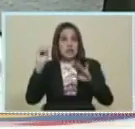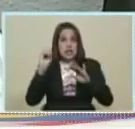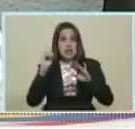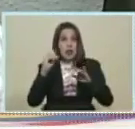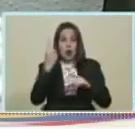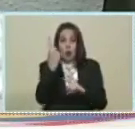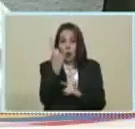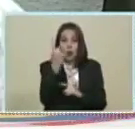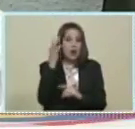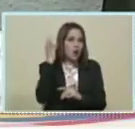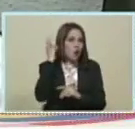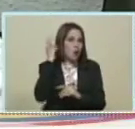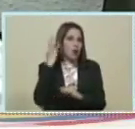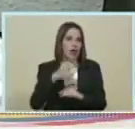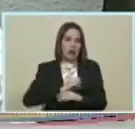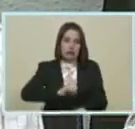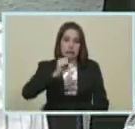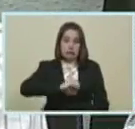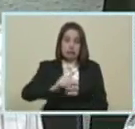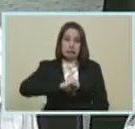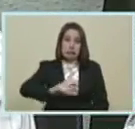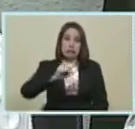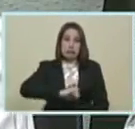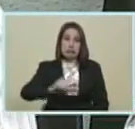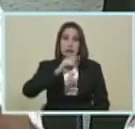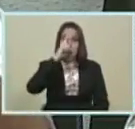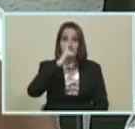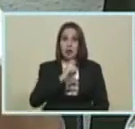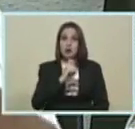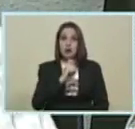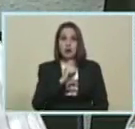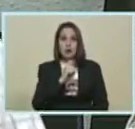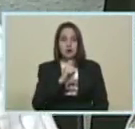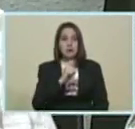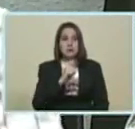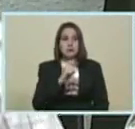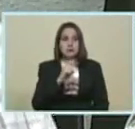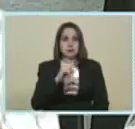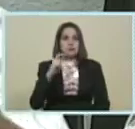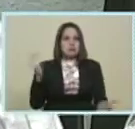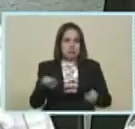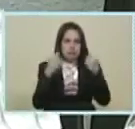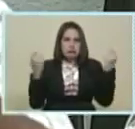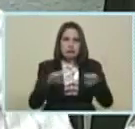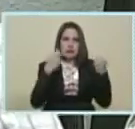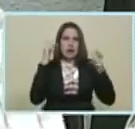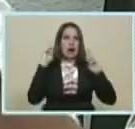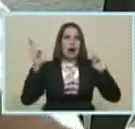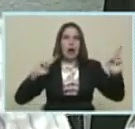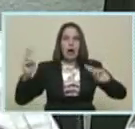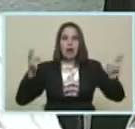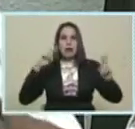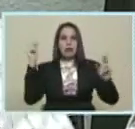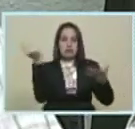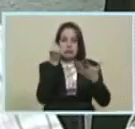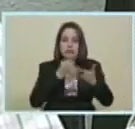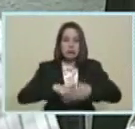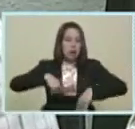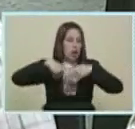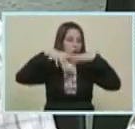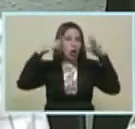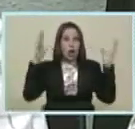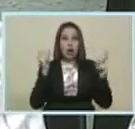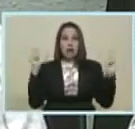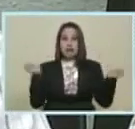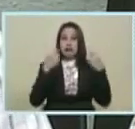coneja Al año Entonces El conejo Ahora tenemos que tener Una campaña de radio Prensa Televisión Caricaturas Por todas partes